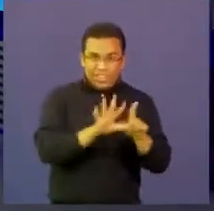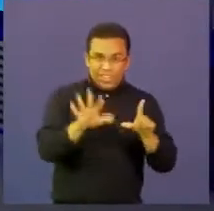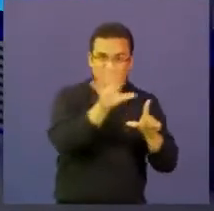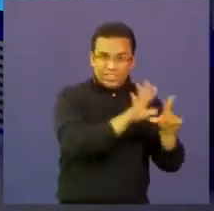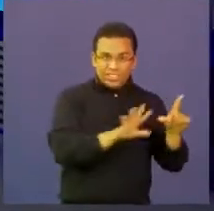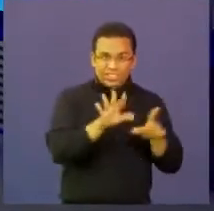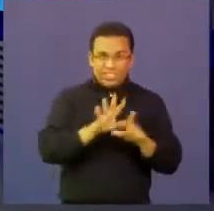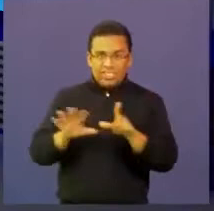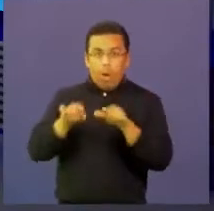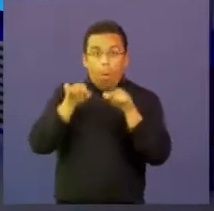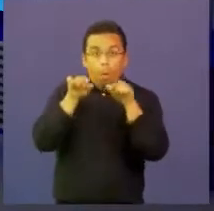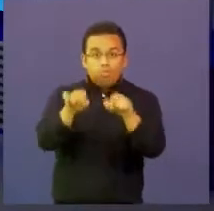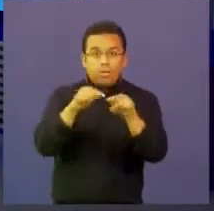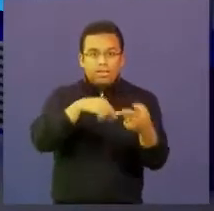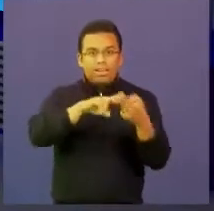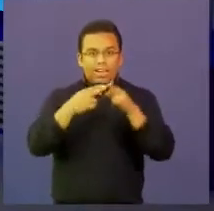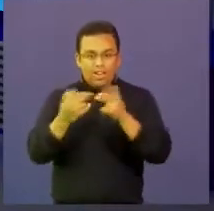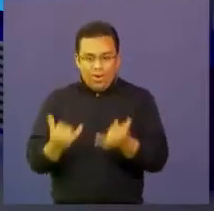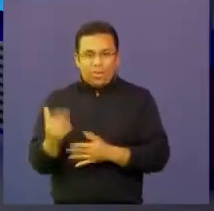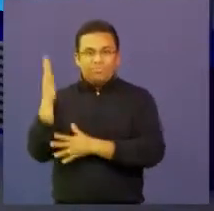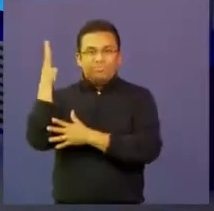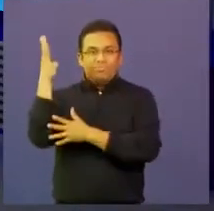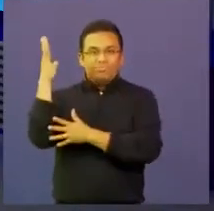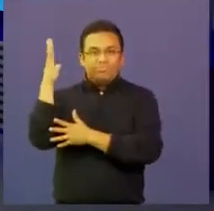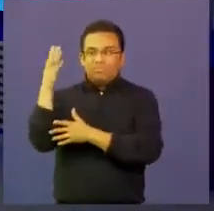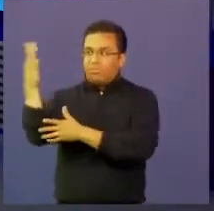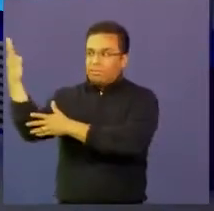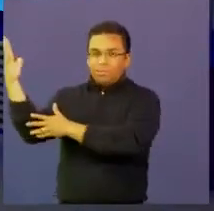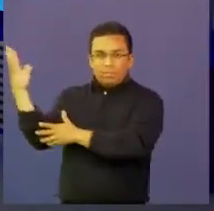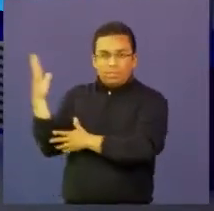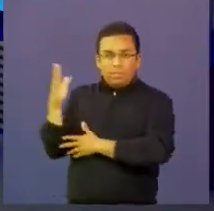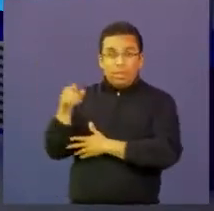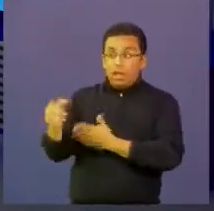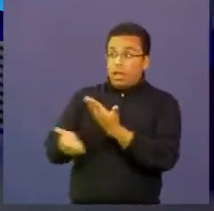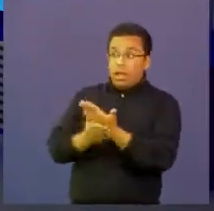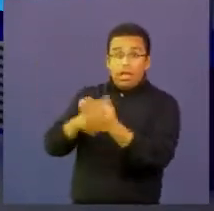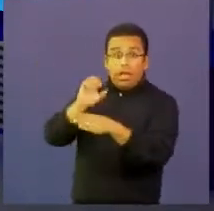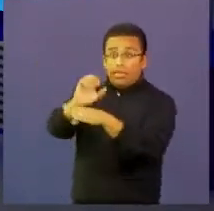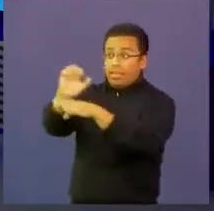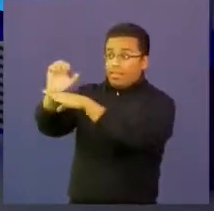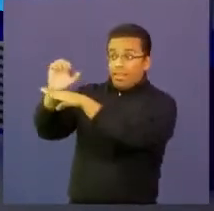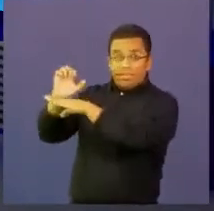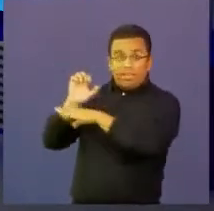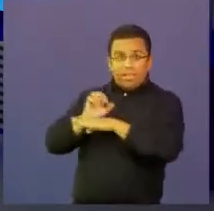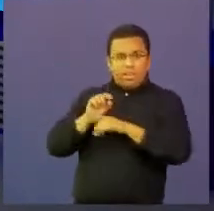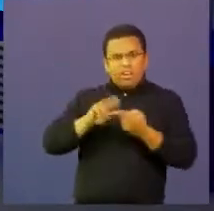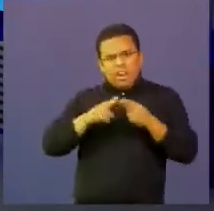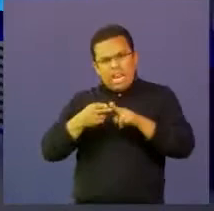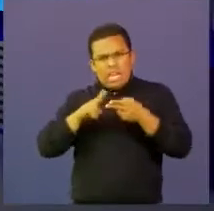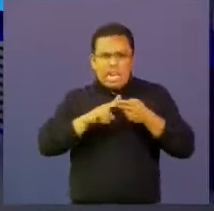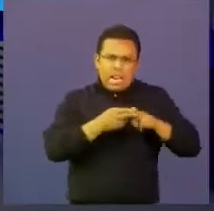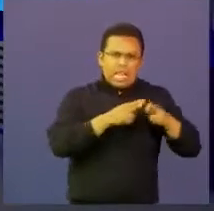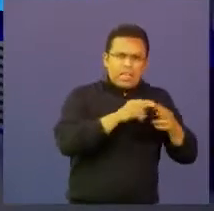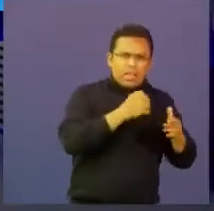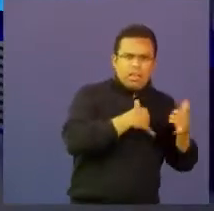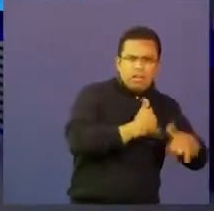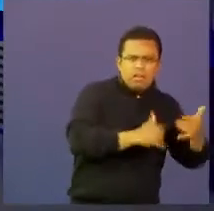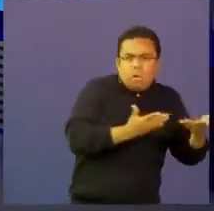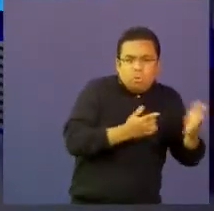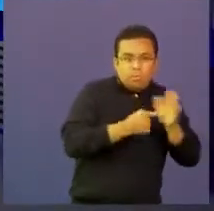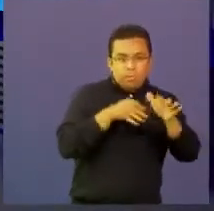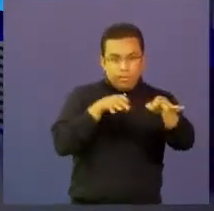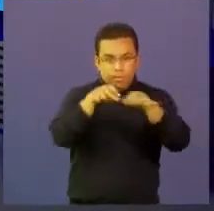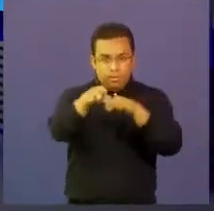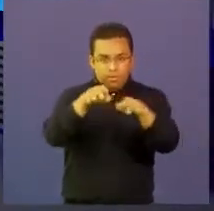asociados a este conversatorio donde cada una de las entidades explica de qué se trata su juego. Yo me voy a poner un poco